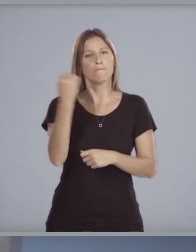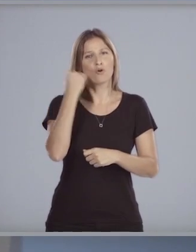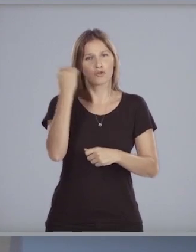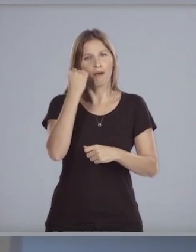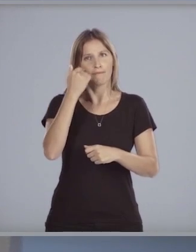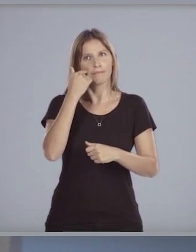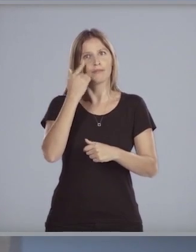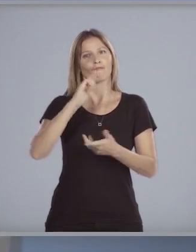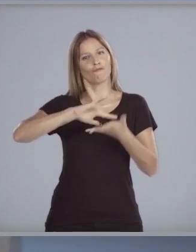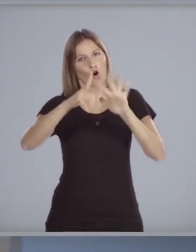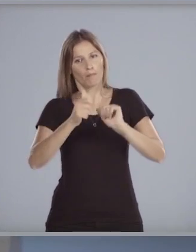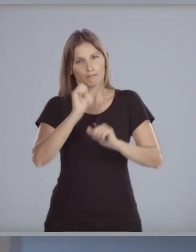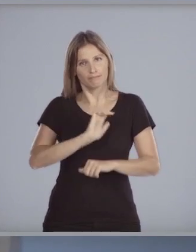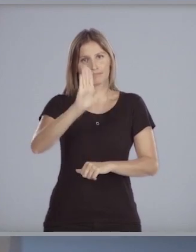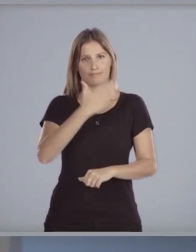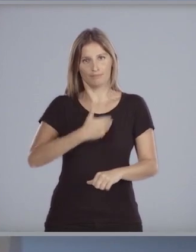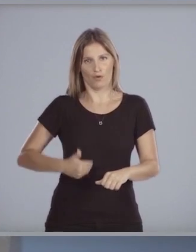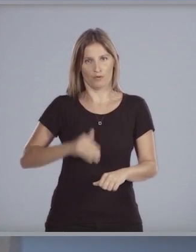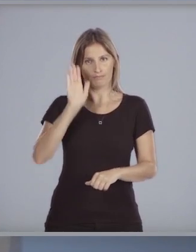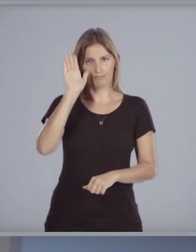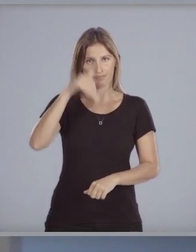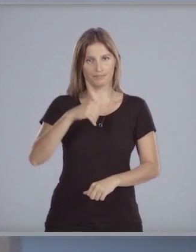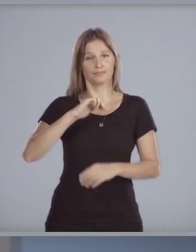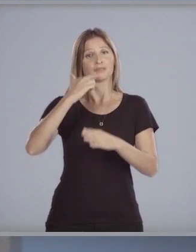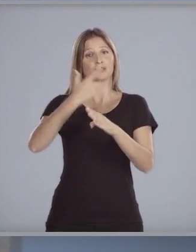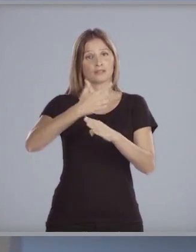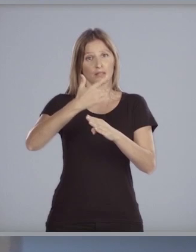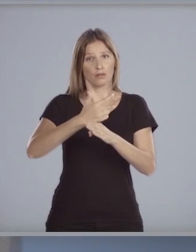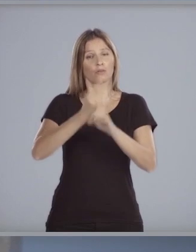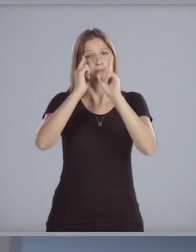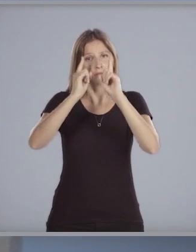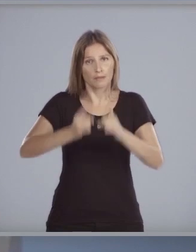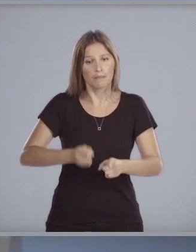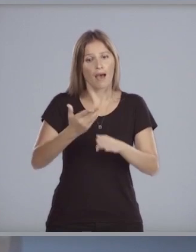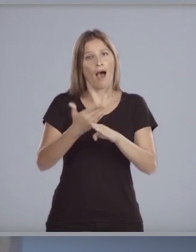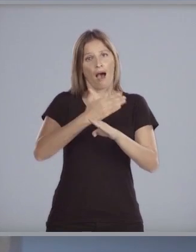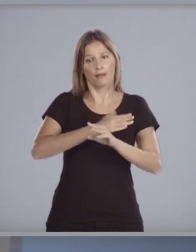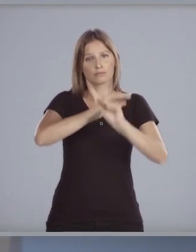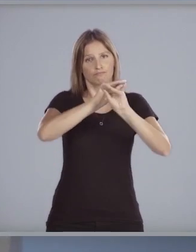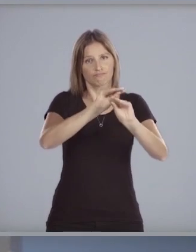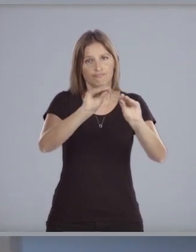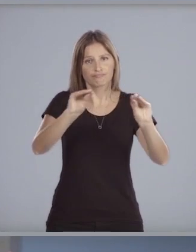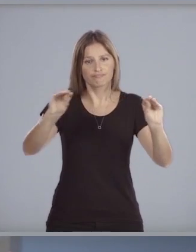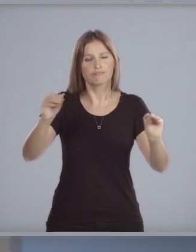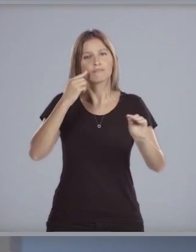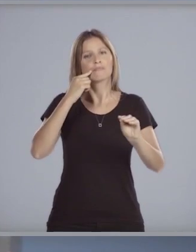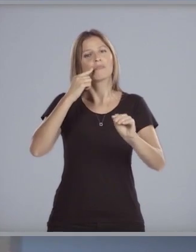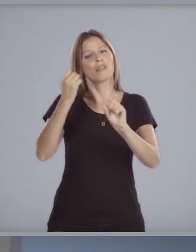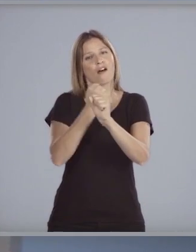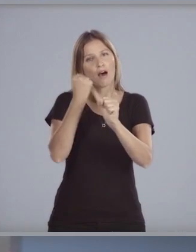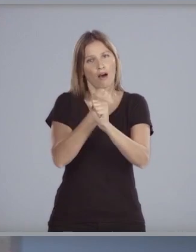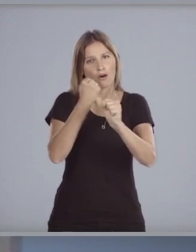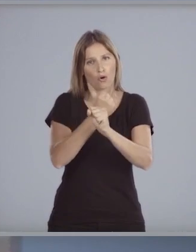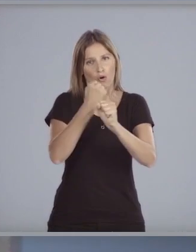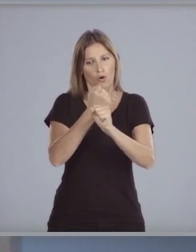sistema republicano de gobierno. Y tercero, asimismo, y como se ha anunciado, la gestión de gobierno